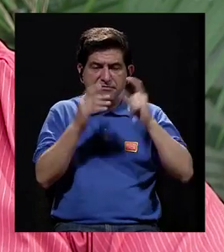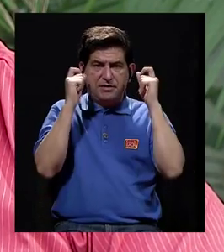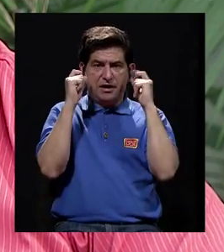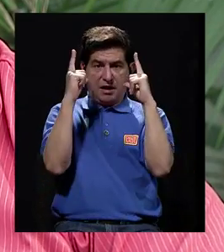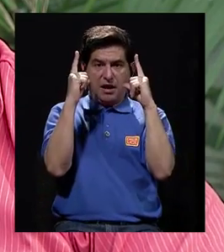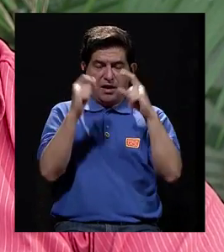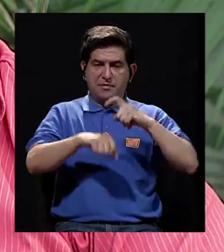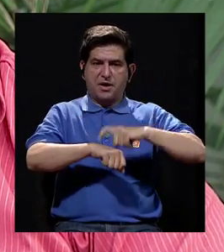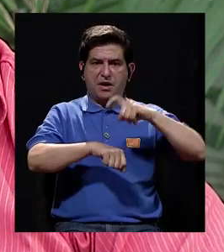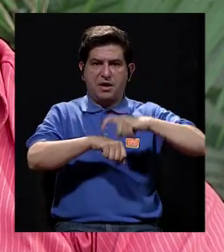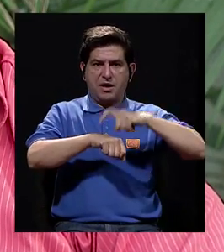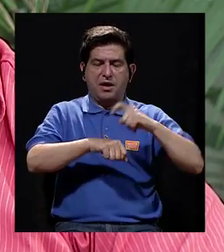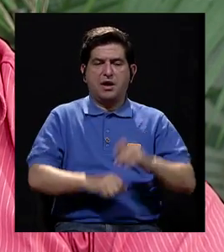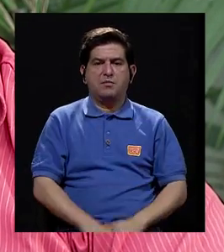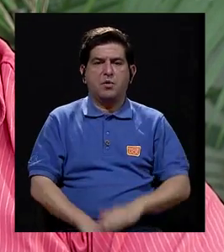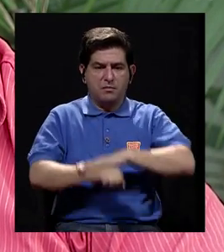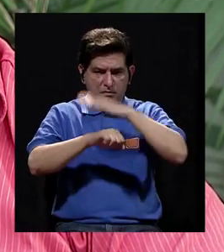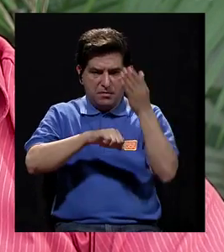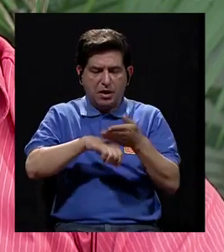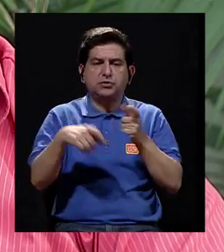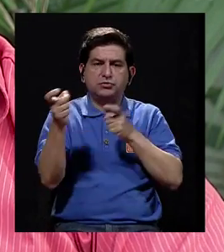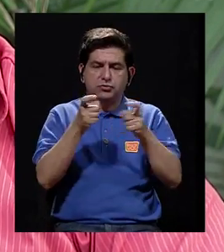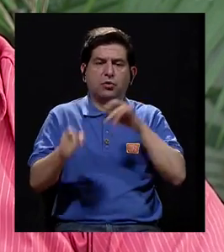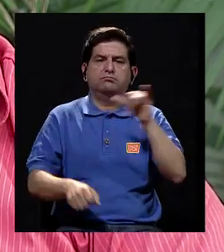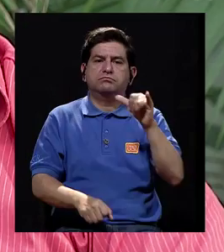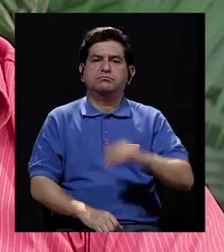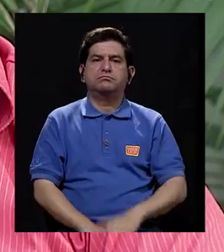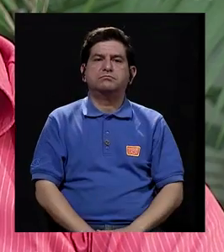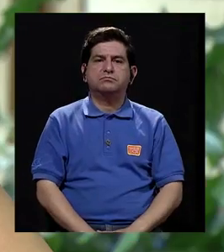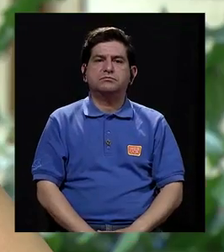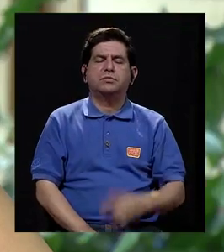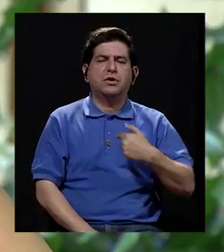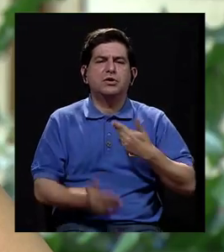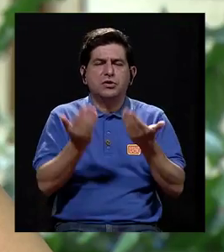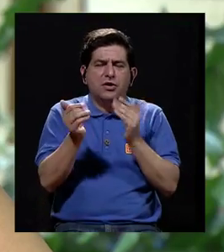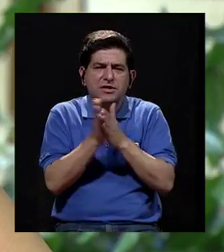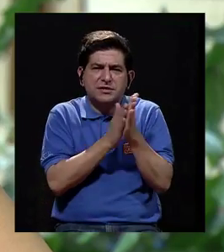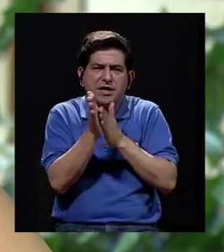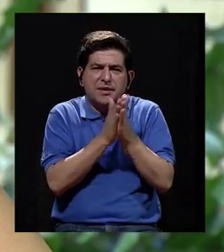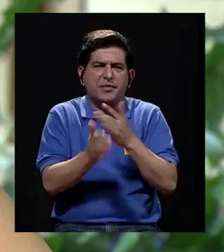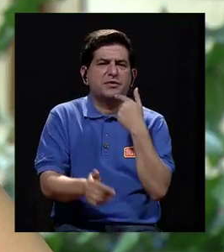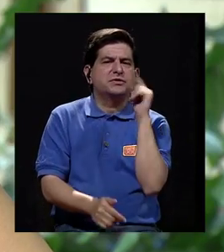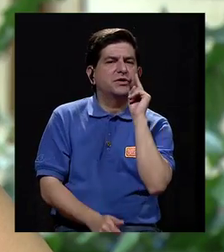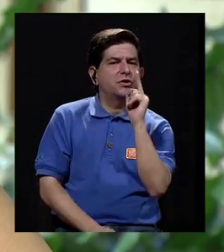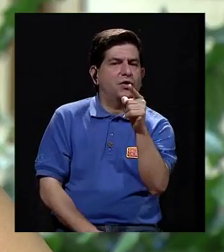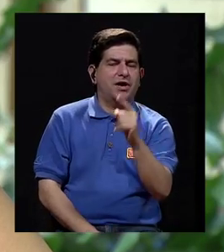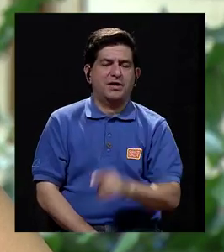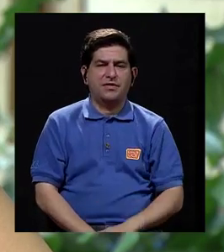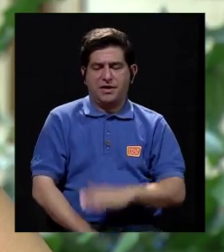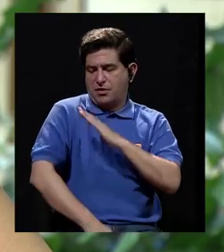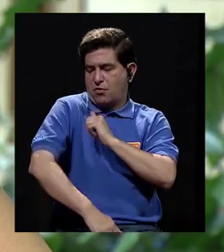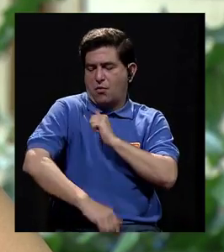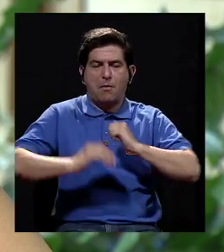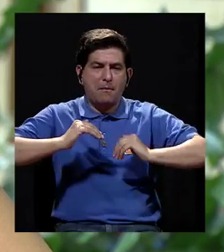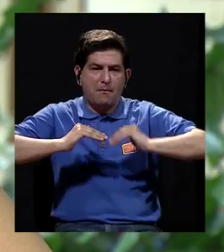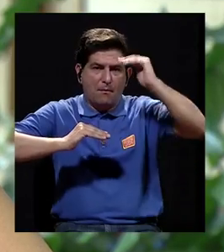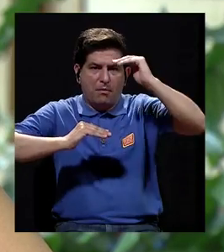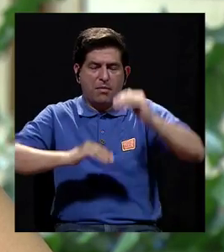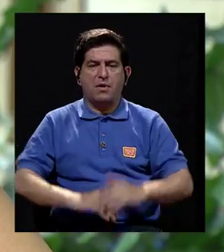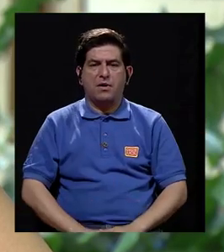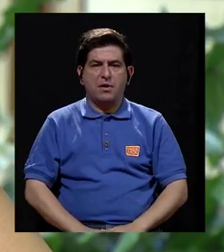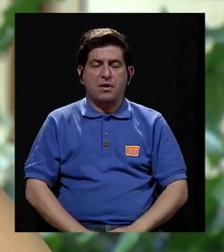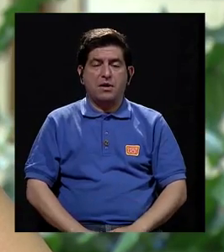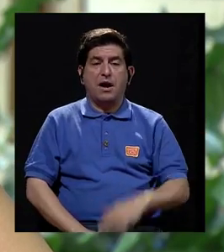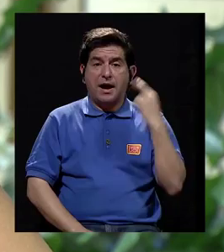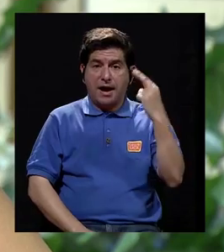signos de alarma durante el embarazo que deberían de ser controlados también, básicamente. Yo quisiera aprovechar eso que menciona sobre la presión arterial